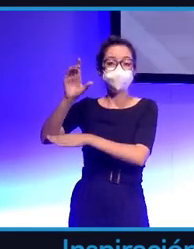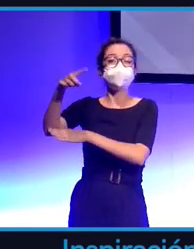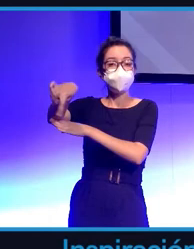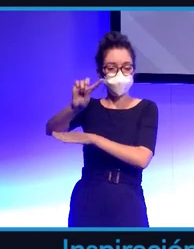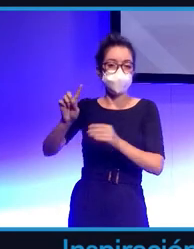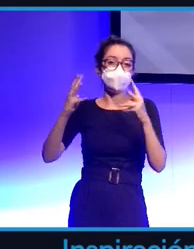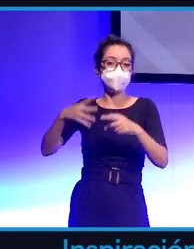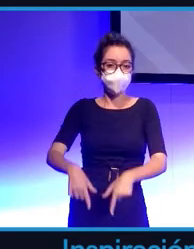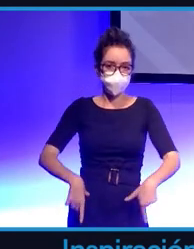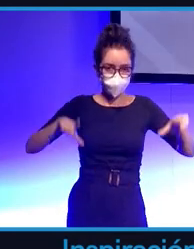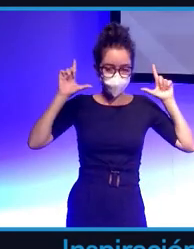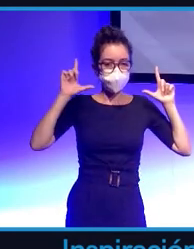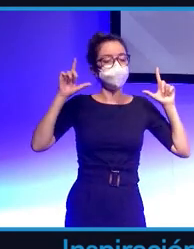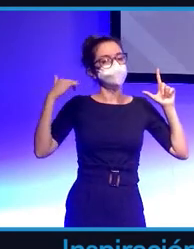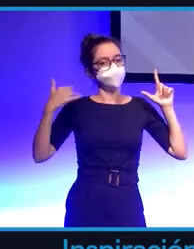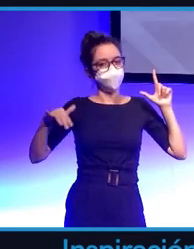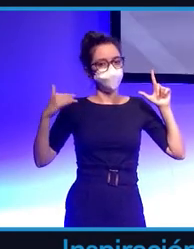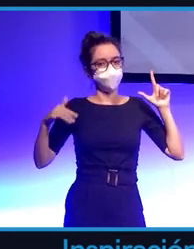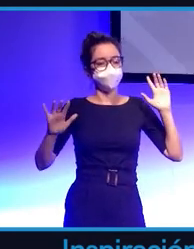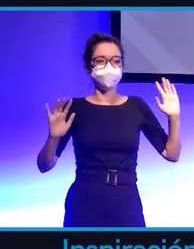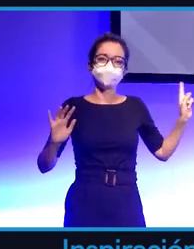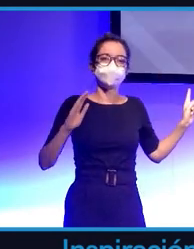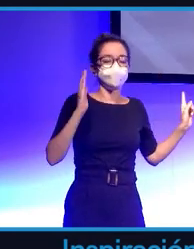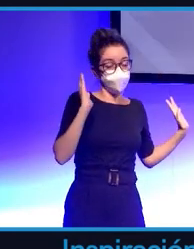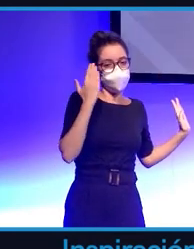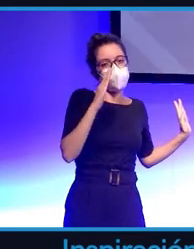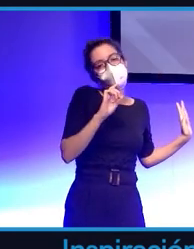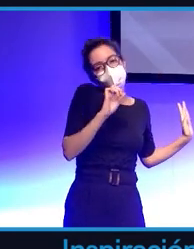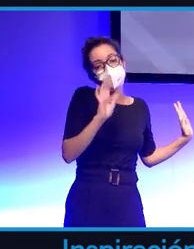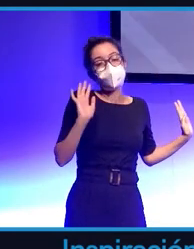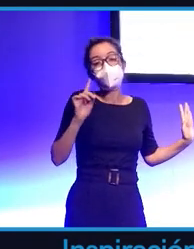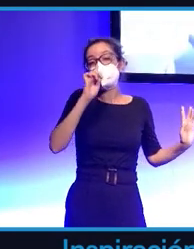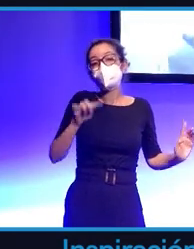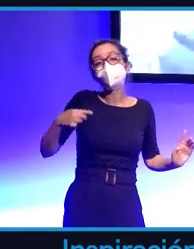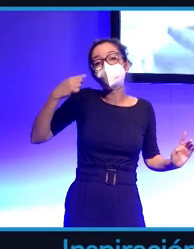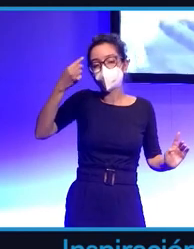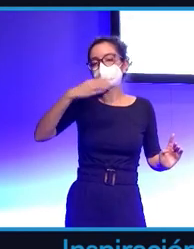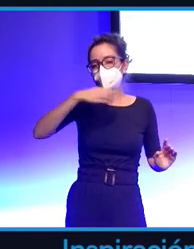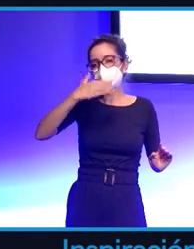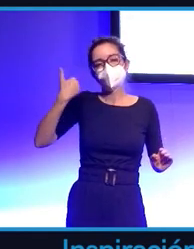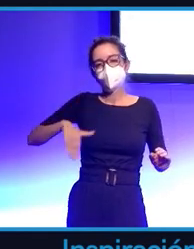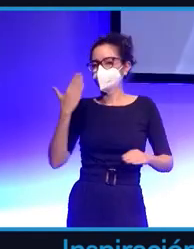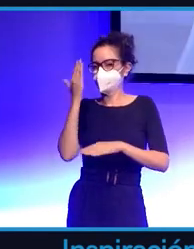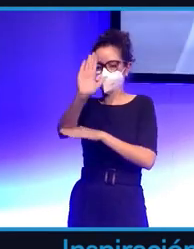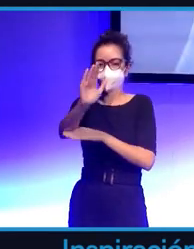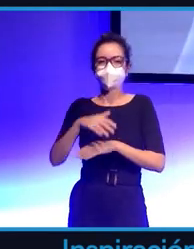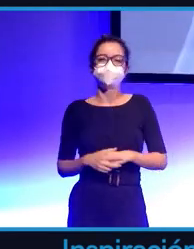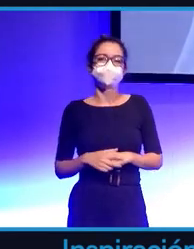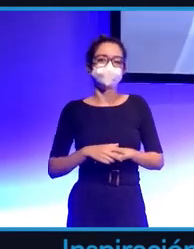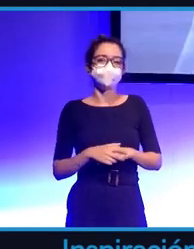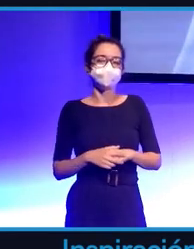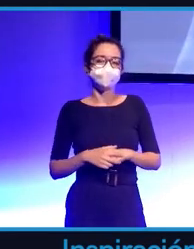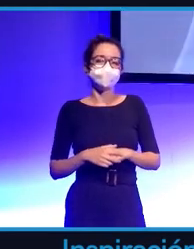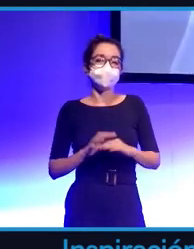esto que ha ocurrido con Facebook va a ser un primer aviso nada más, pero se calcula que el año que viene va a ocurrir todo esto. Para que veáis un poco qué podría ser ese